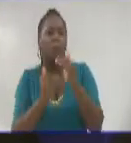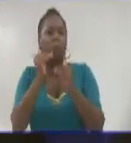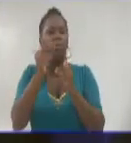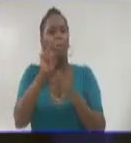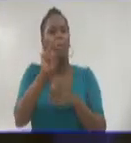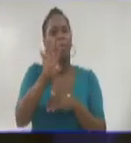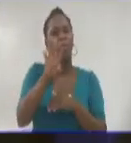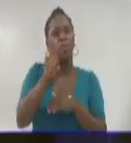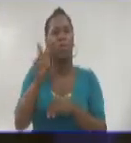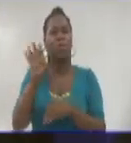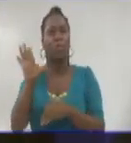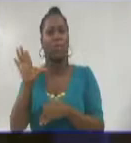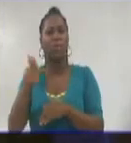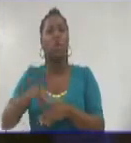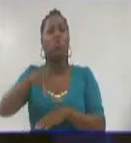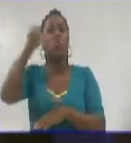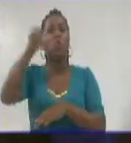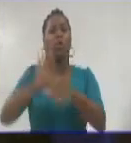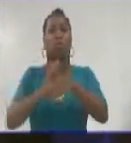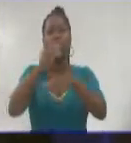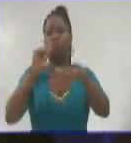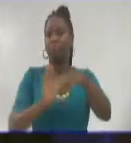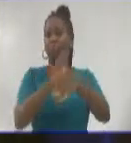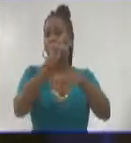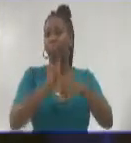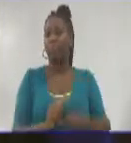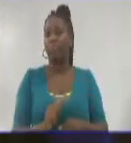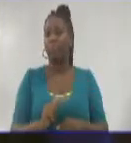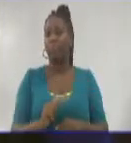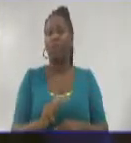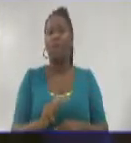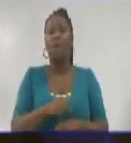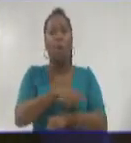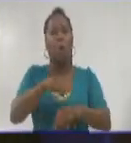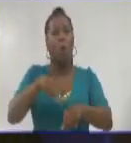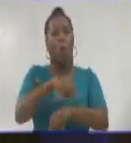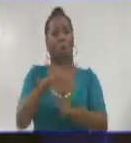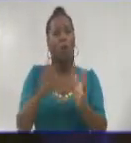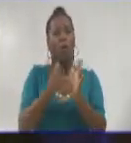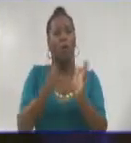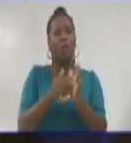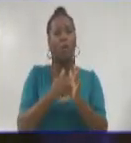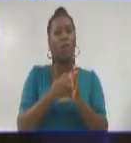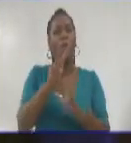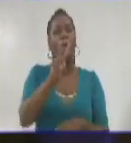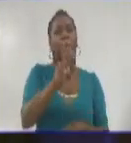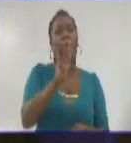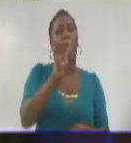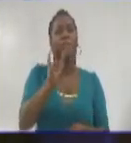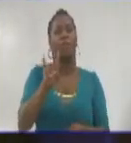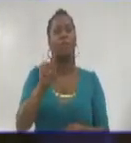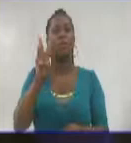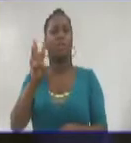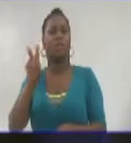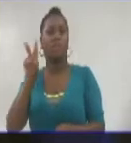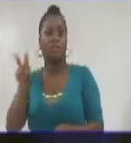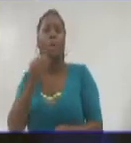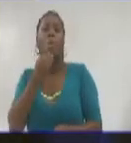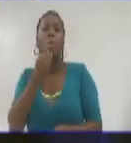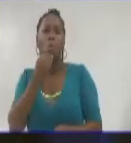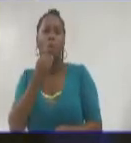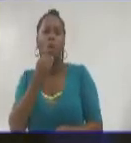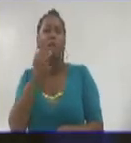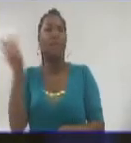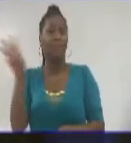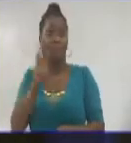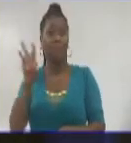y 25 grados Celsius en zonas de la costa norte. Las máximas durante las primeras horas de la tarde estarán entre 29 y 32 grados Celsius, pueden alcanzar los